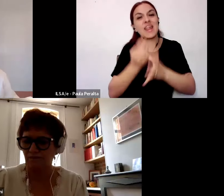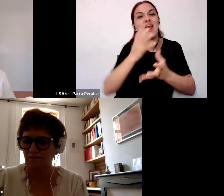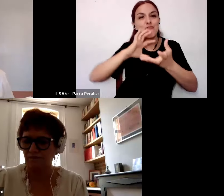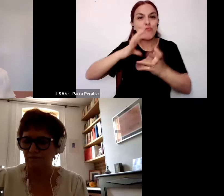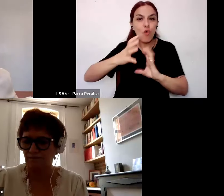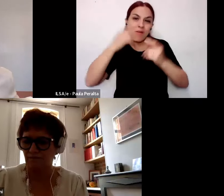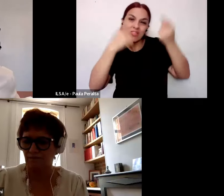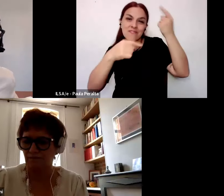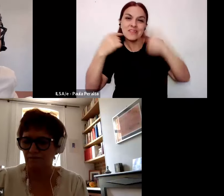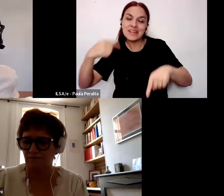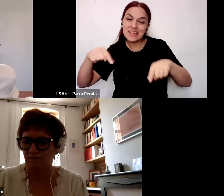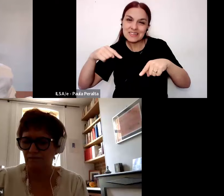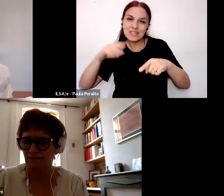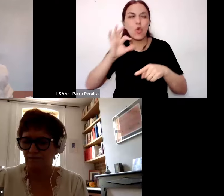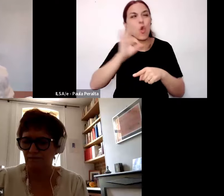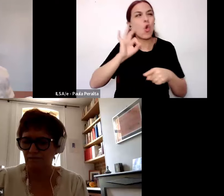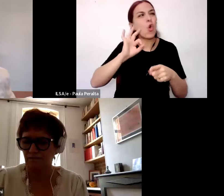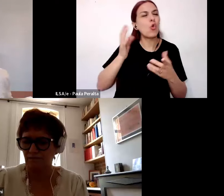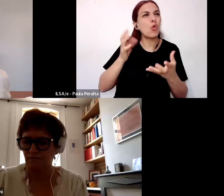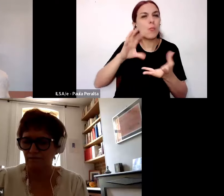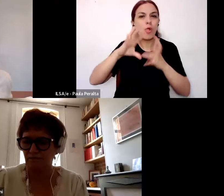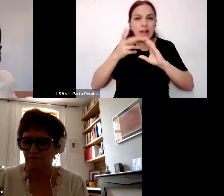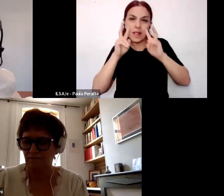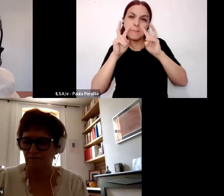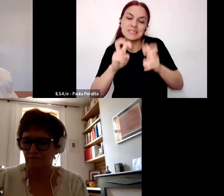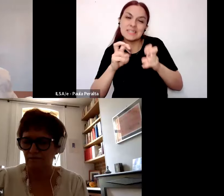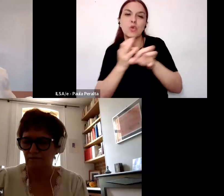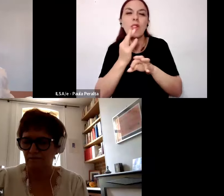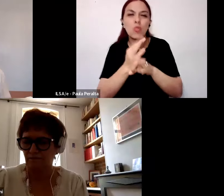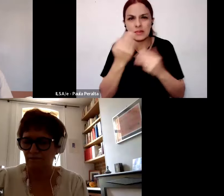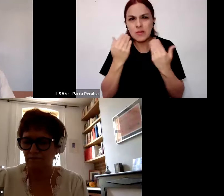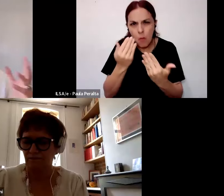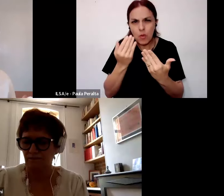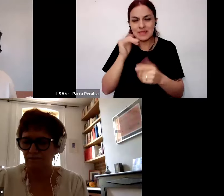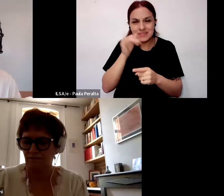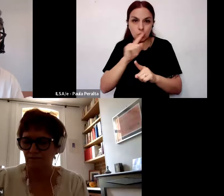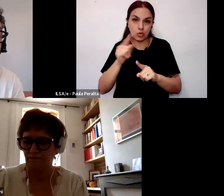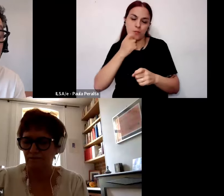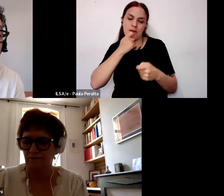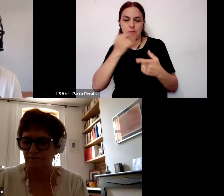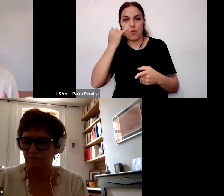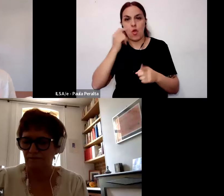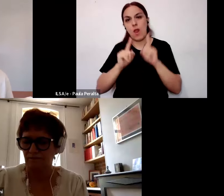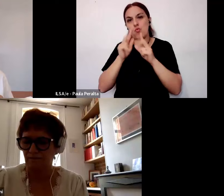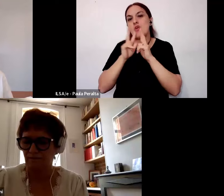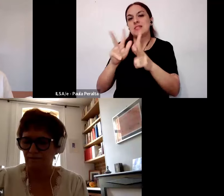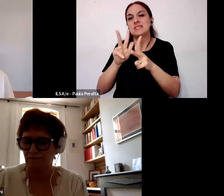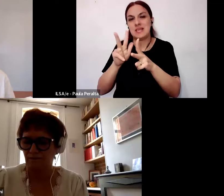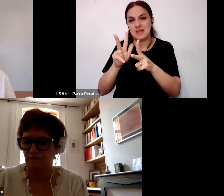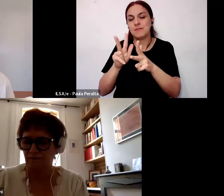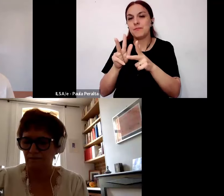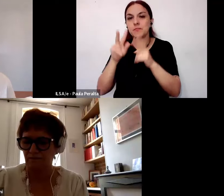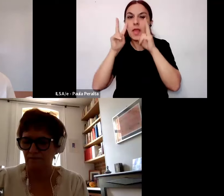otras modalidades de investigación educativa como la que algunos llaman investigación